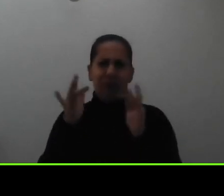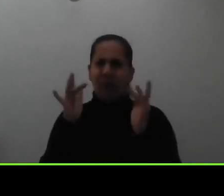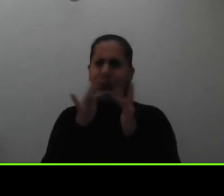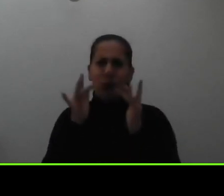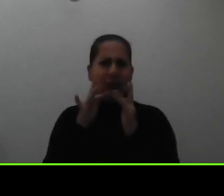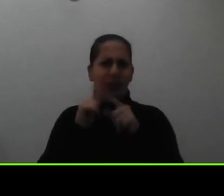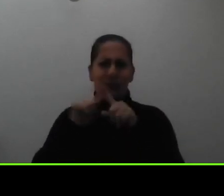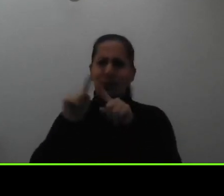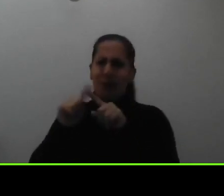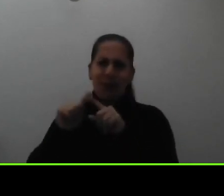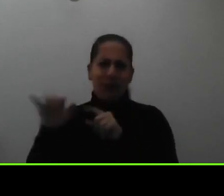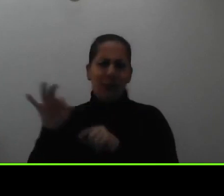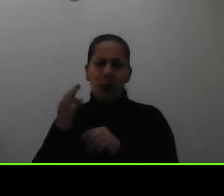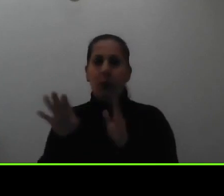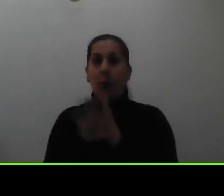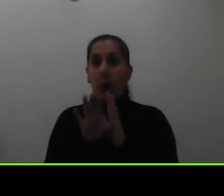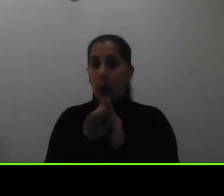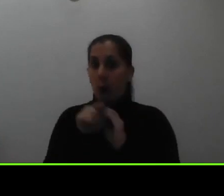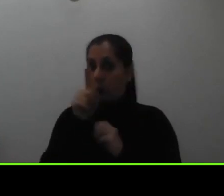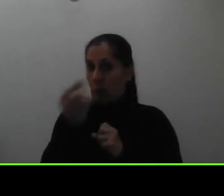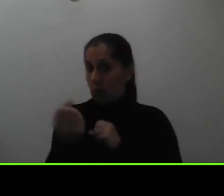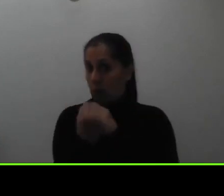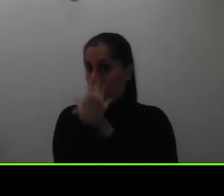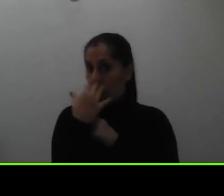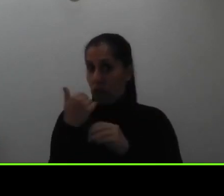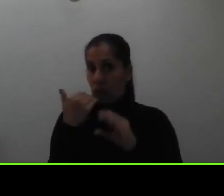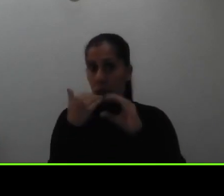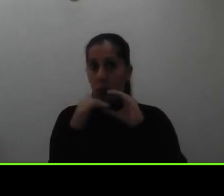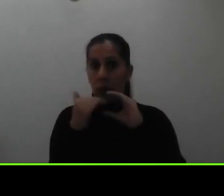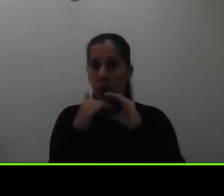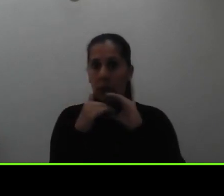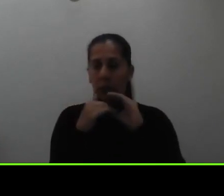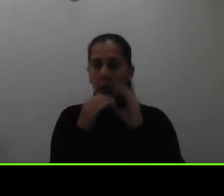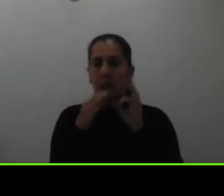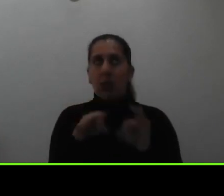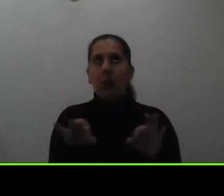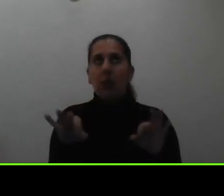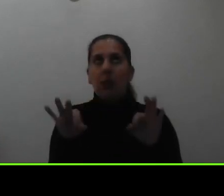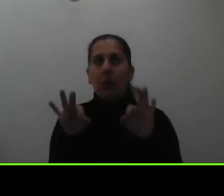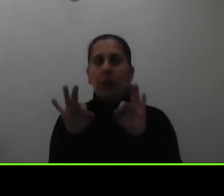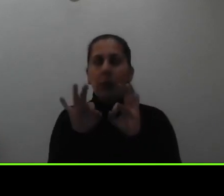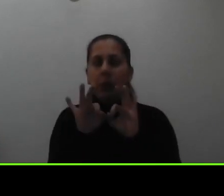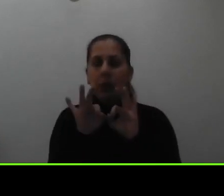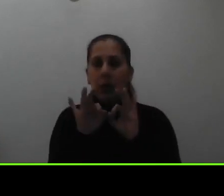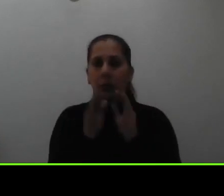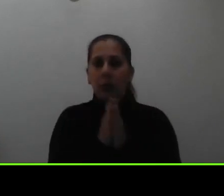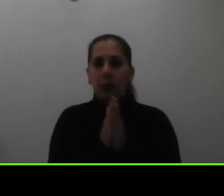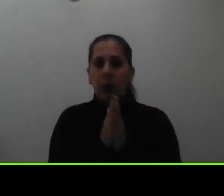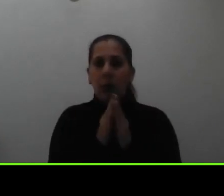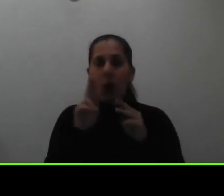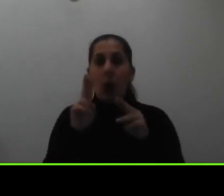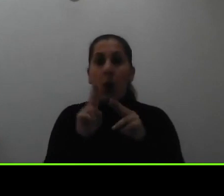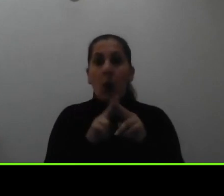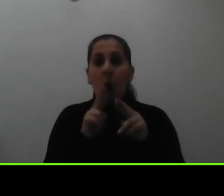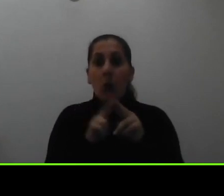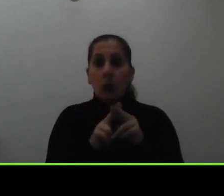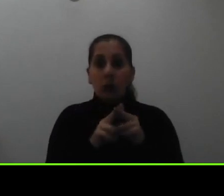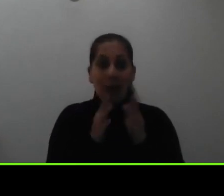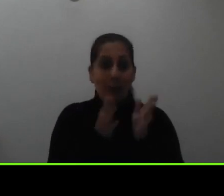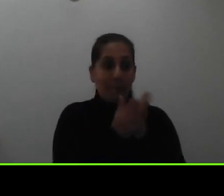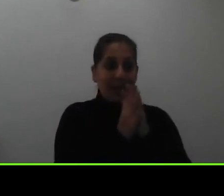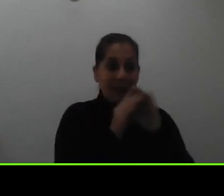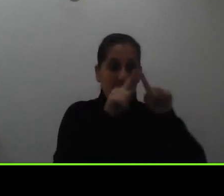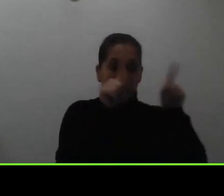ustedes nos van a mandar un correo electrónico así como regla de oro usen el correo electrónico que pusieron en la solicitud de beca